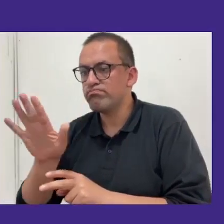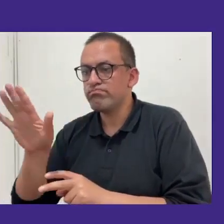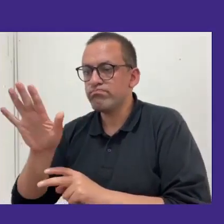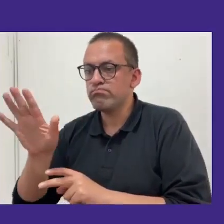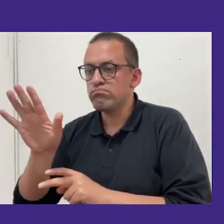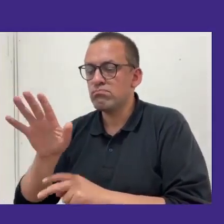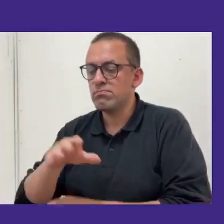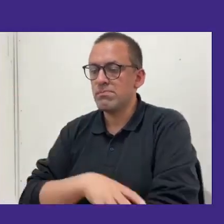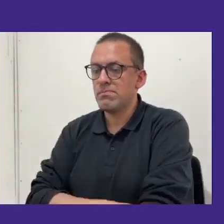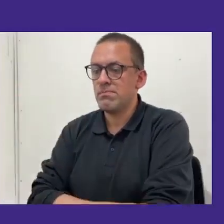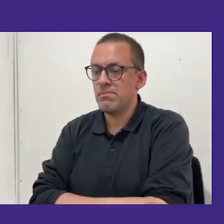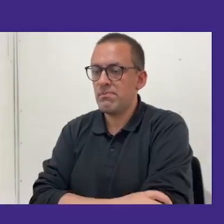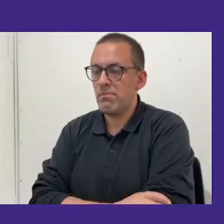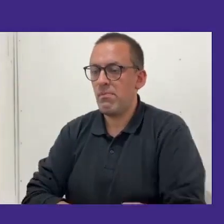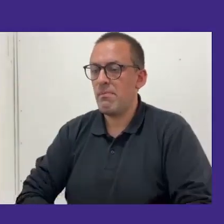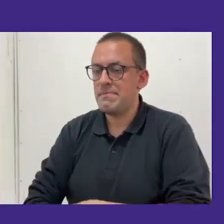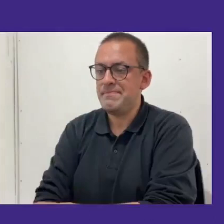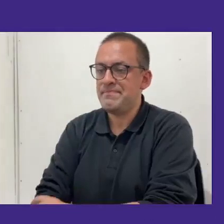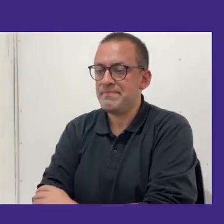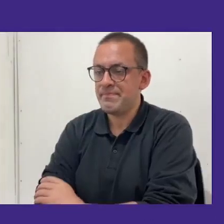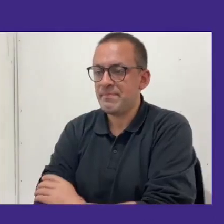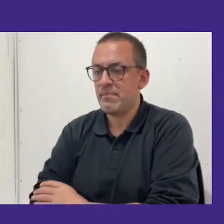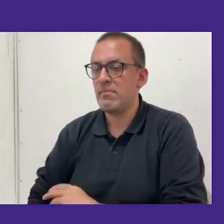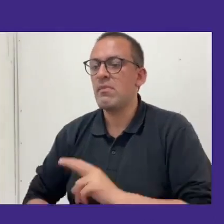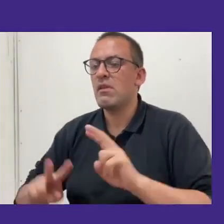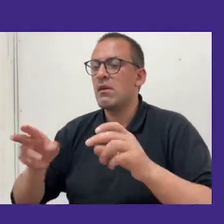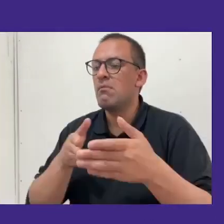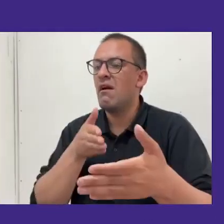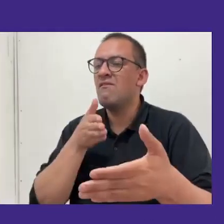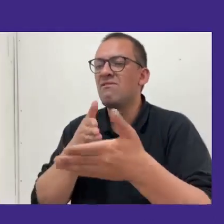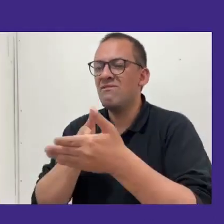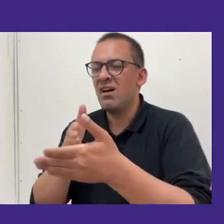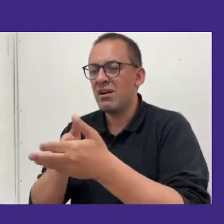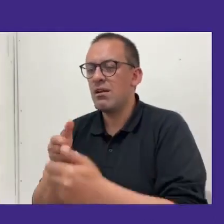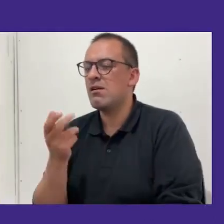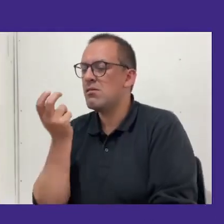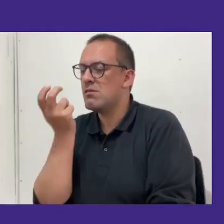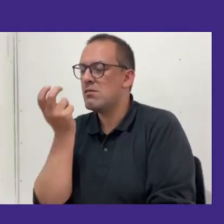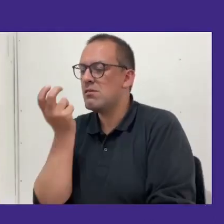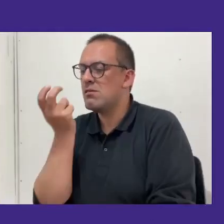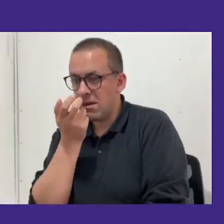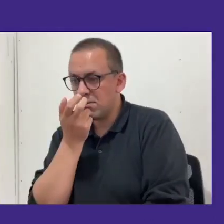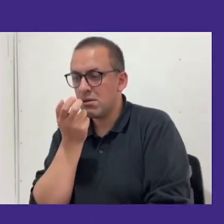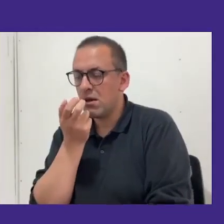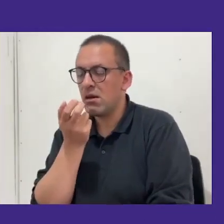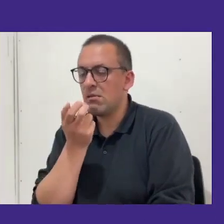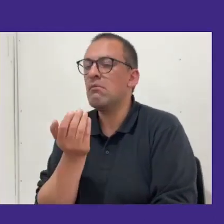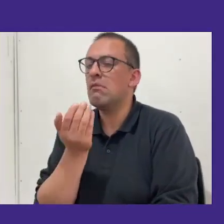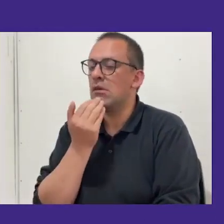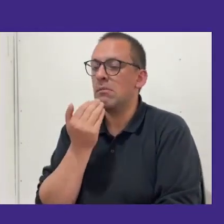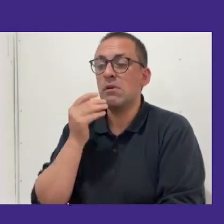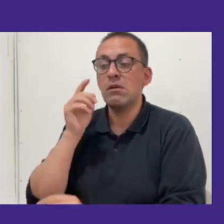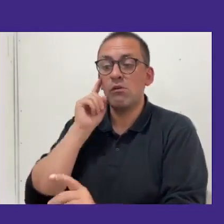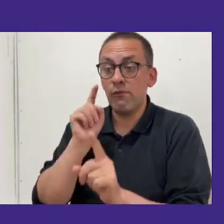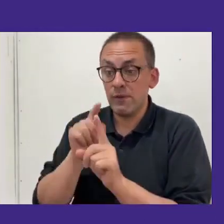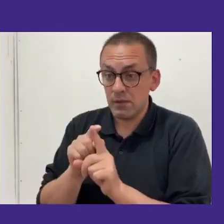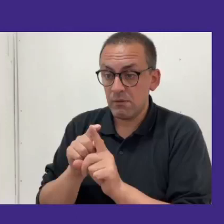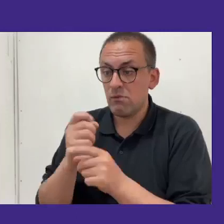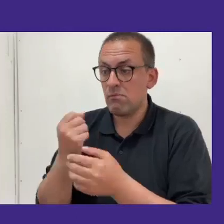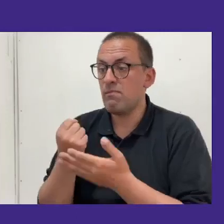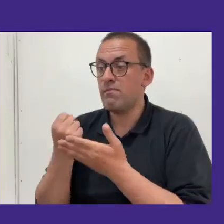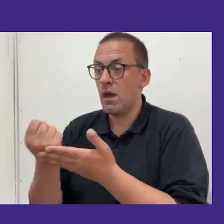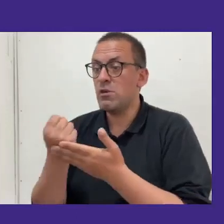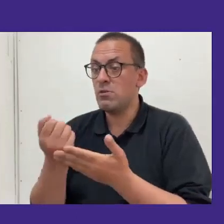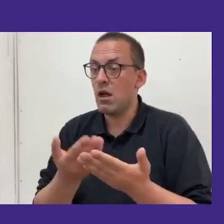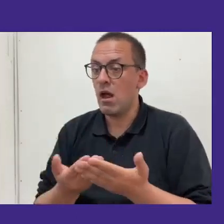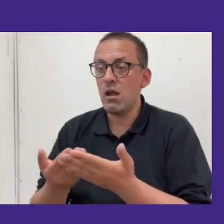rompimiento de barrera idiomática principalmente, pero que mantuviera el objetivo de ayudar a los